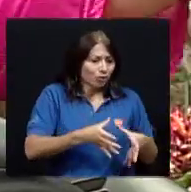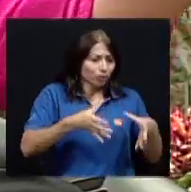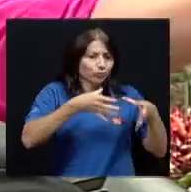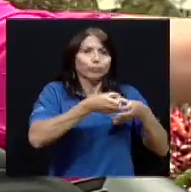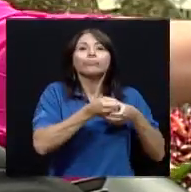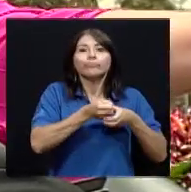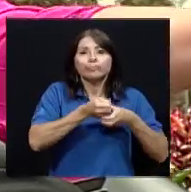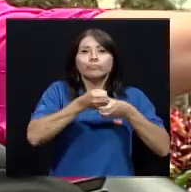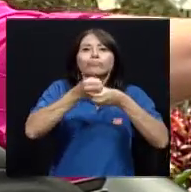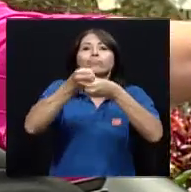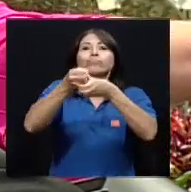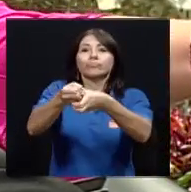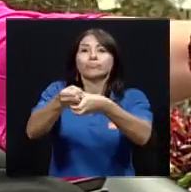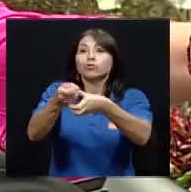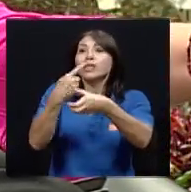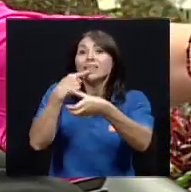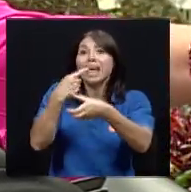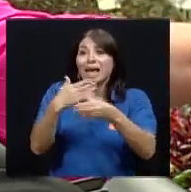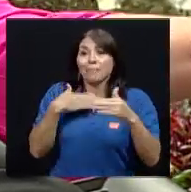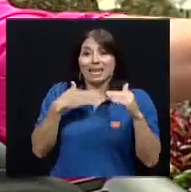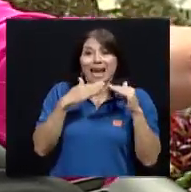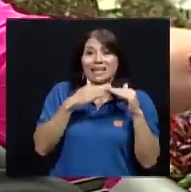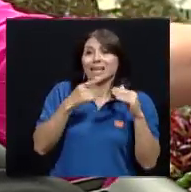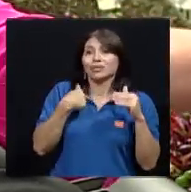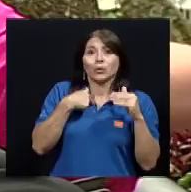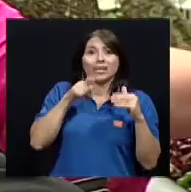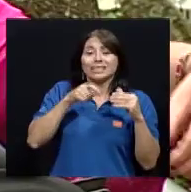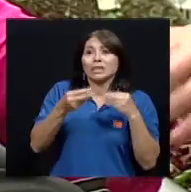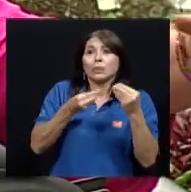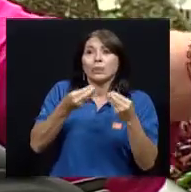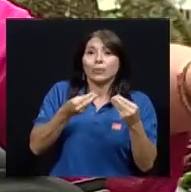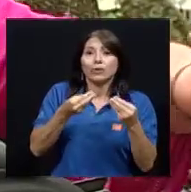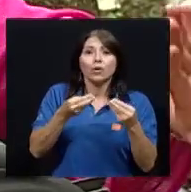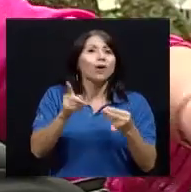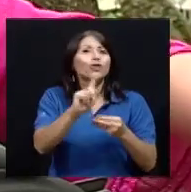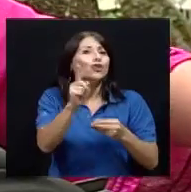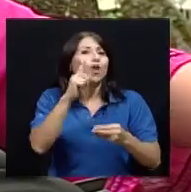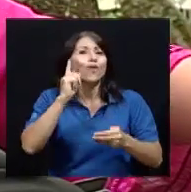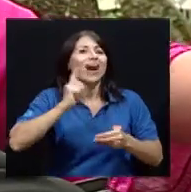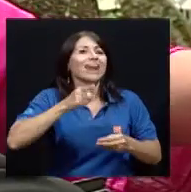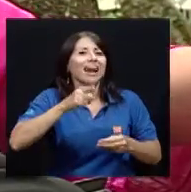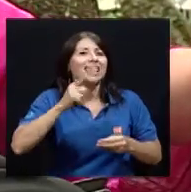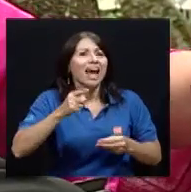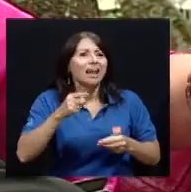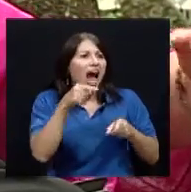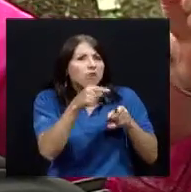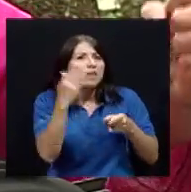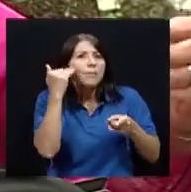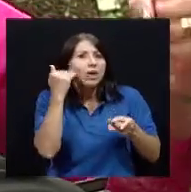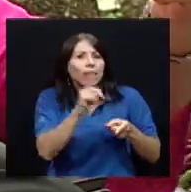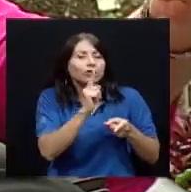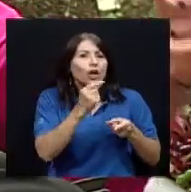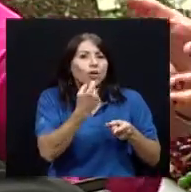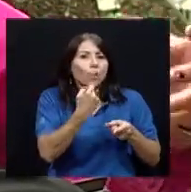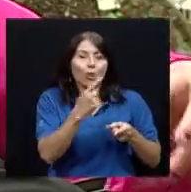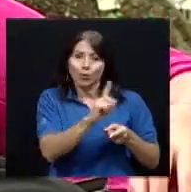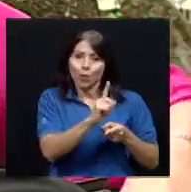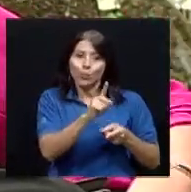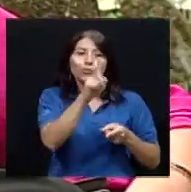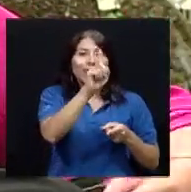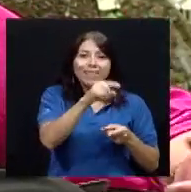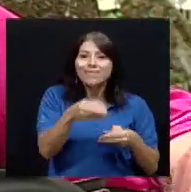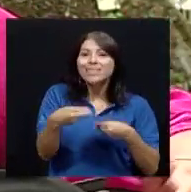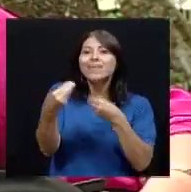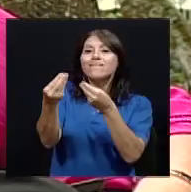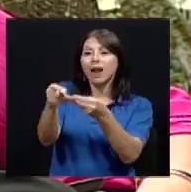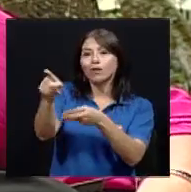viene que tengo todo esto en mi casa necesito desecharlo no crea que lo van a regañar porque no se lo tomó eso es una historia aparte el detalle es que lo tiene que devolver para que